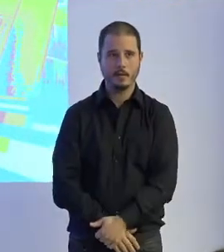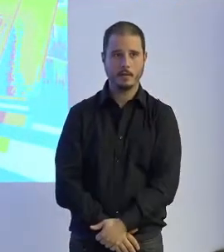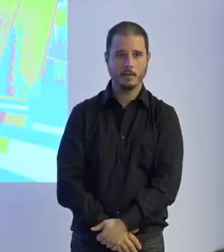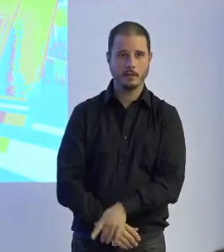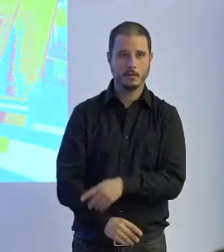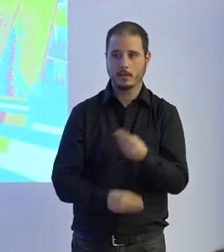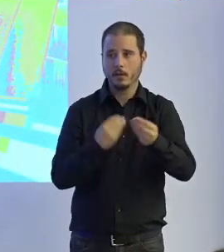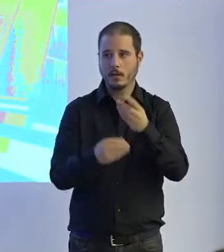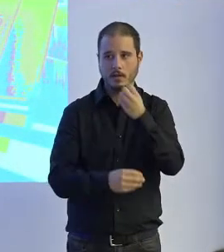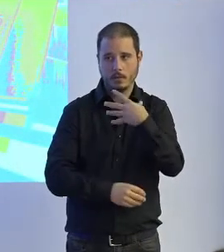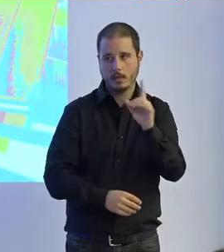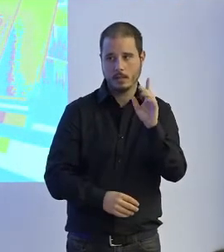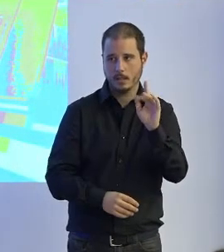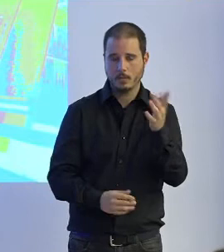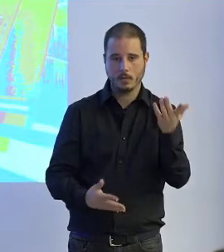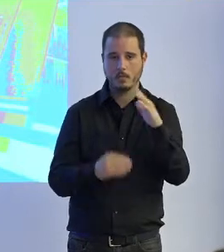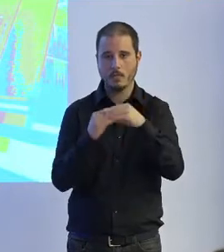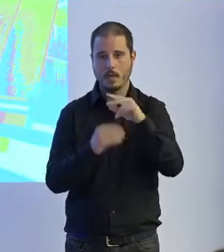el pomo bueno es el